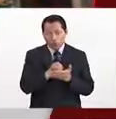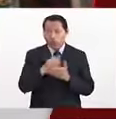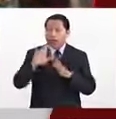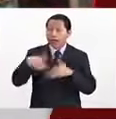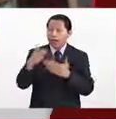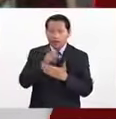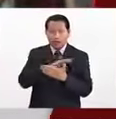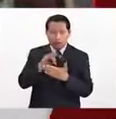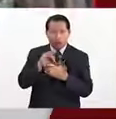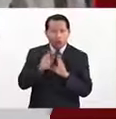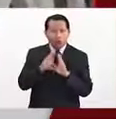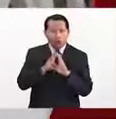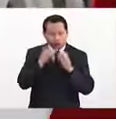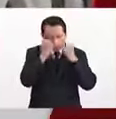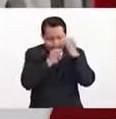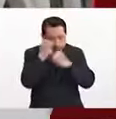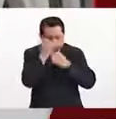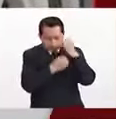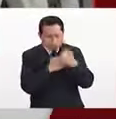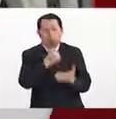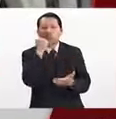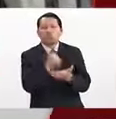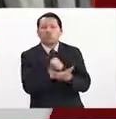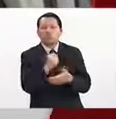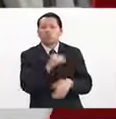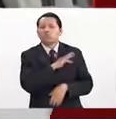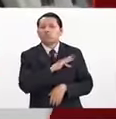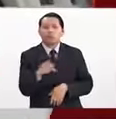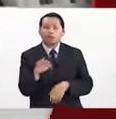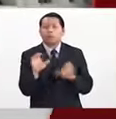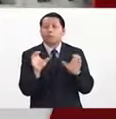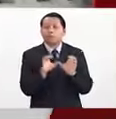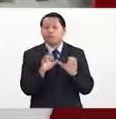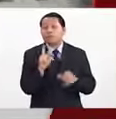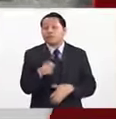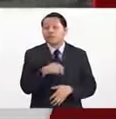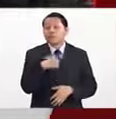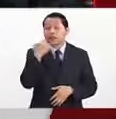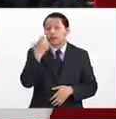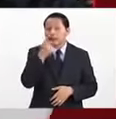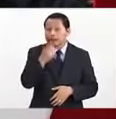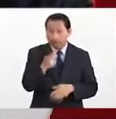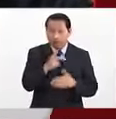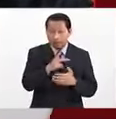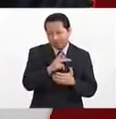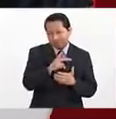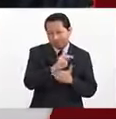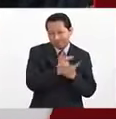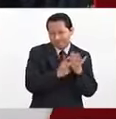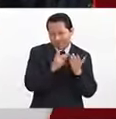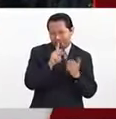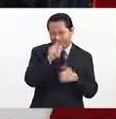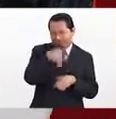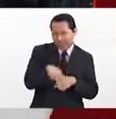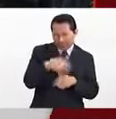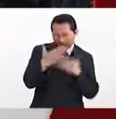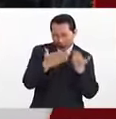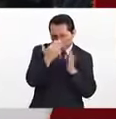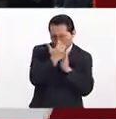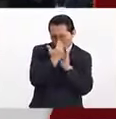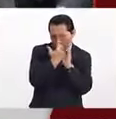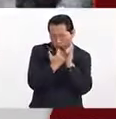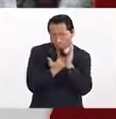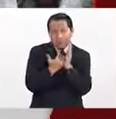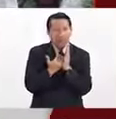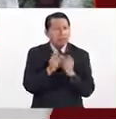que acredita nuestro plan de estudios. Y aquí quiere decir que nuestro plan de estudios sí cuenta con los estándares mínimos de